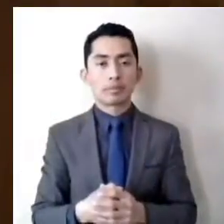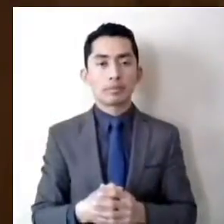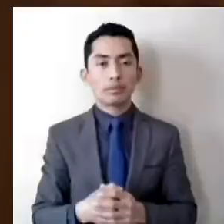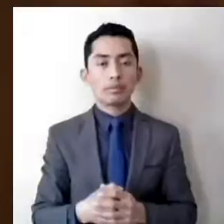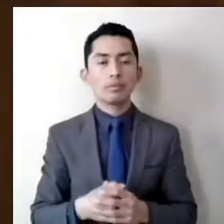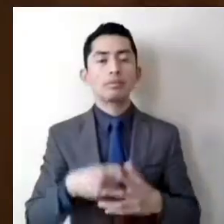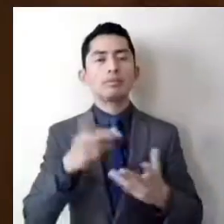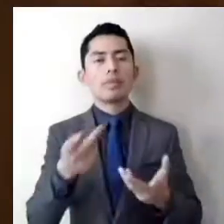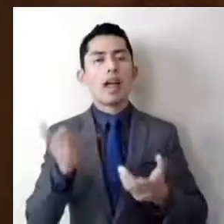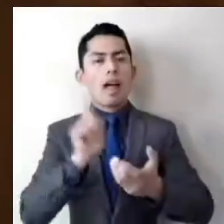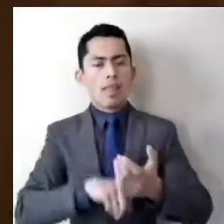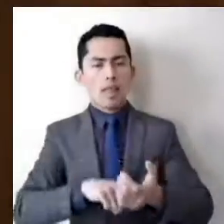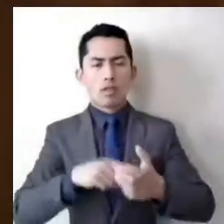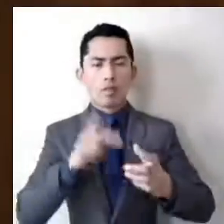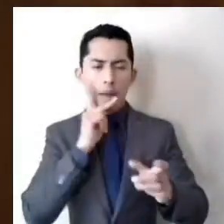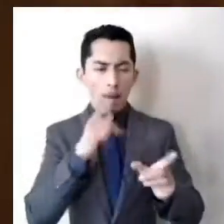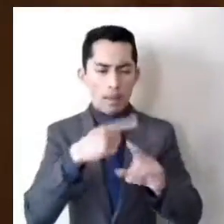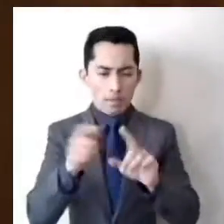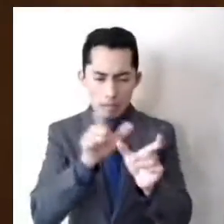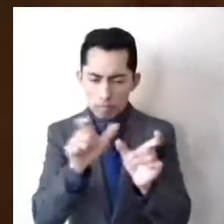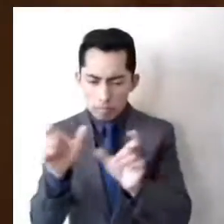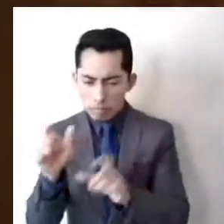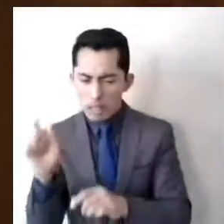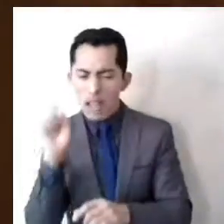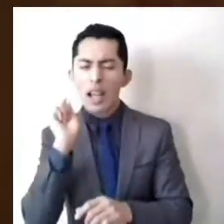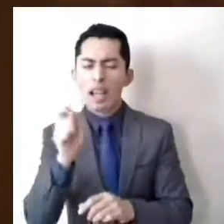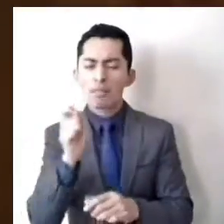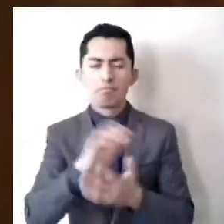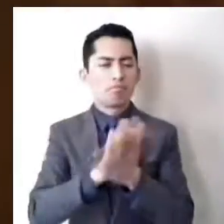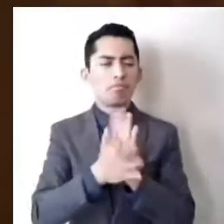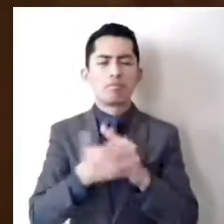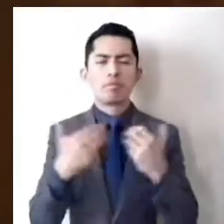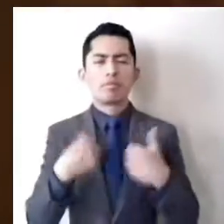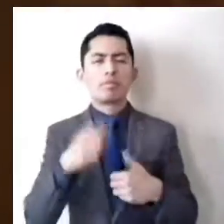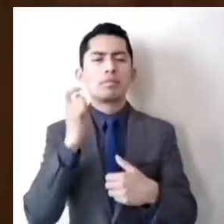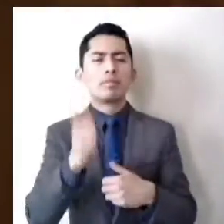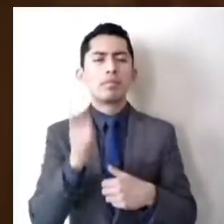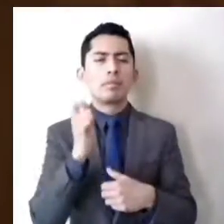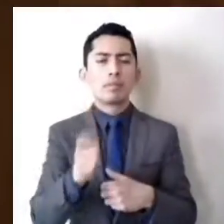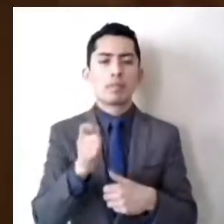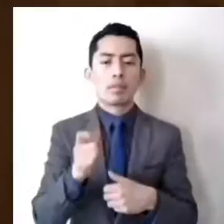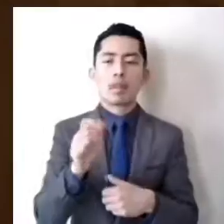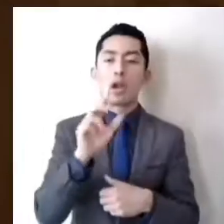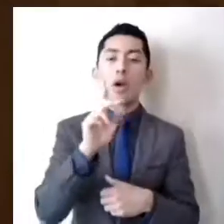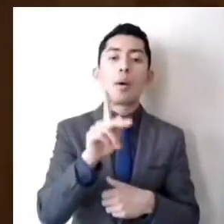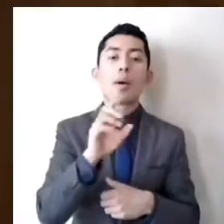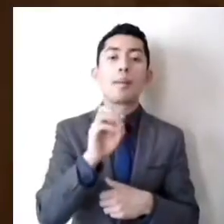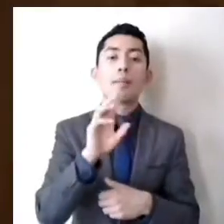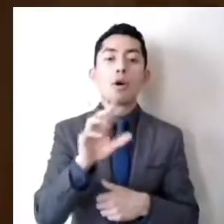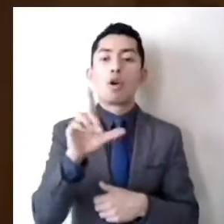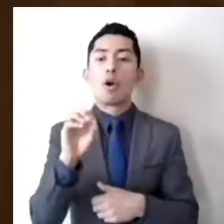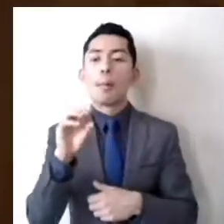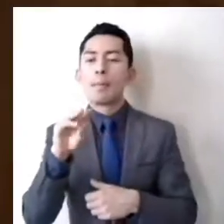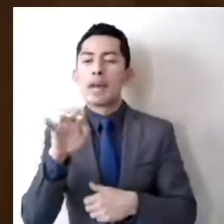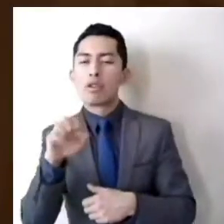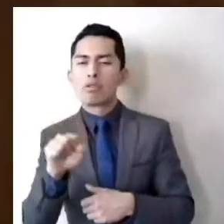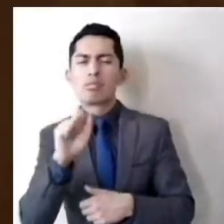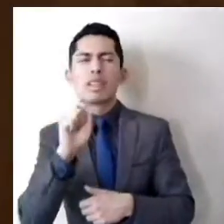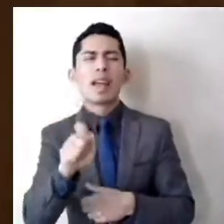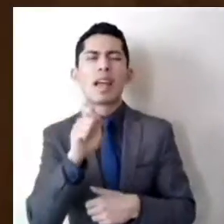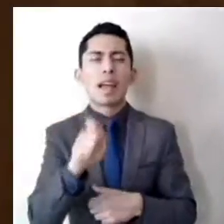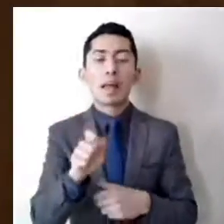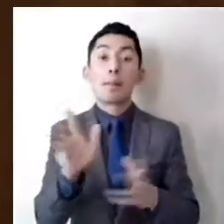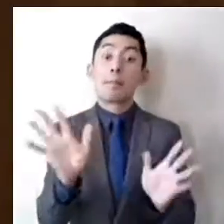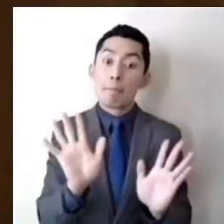gramatical se obtiene. La expresión, por lo menos, solo se refiere a la elección